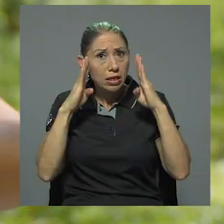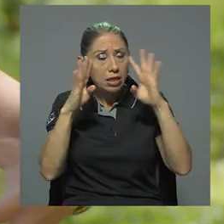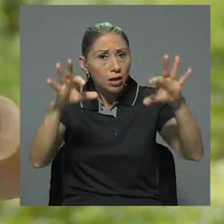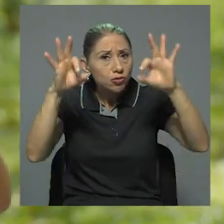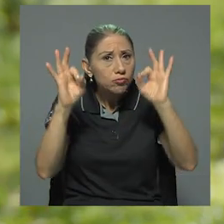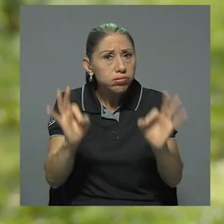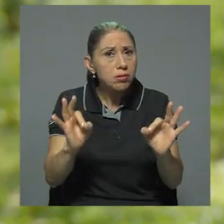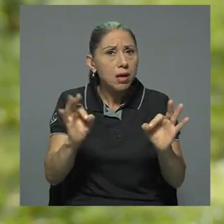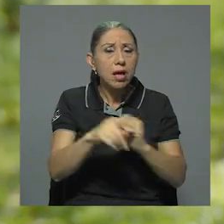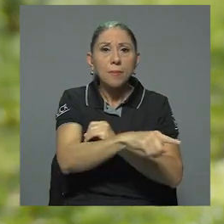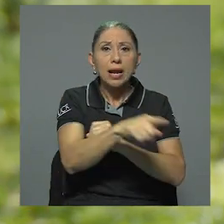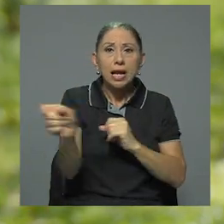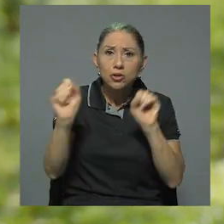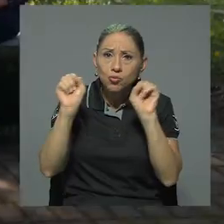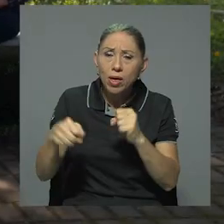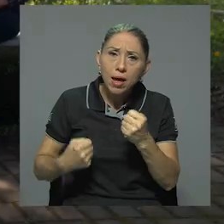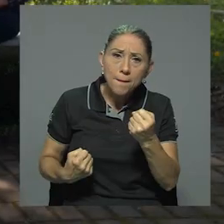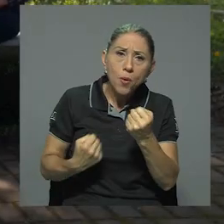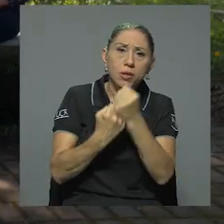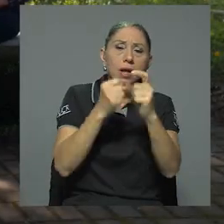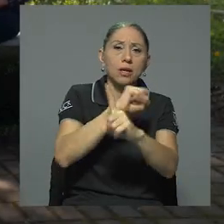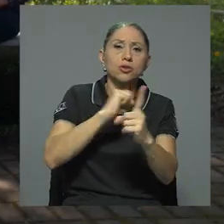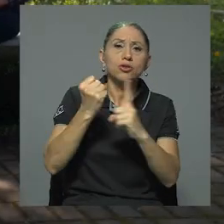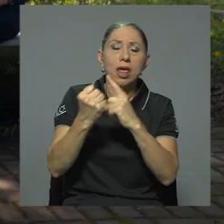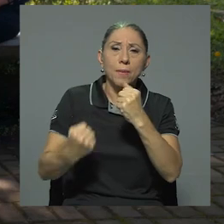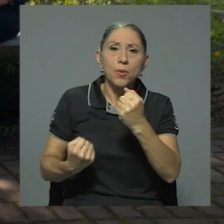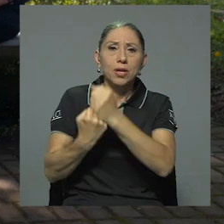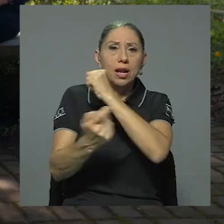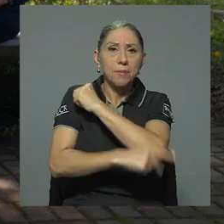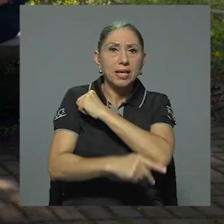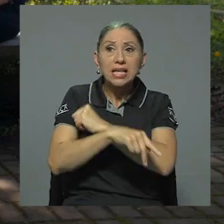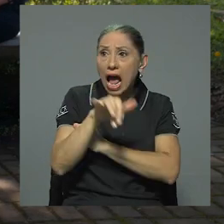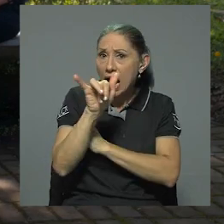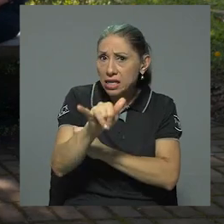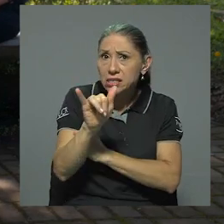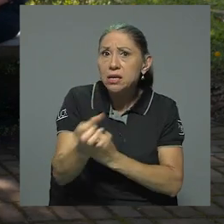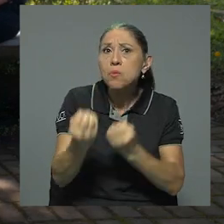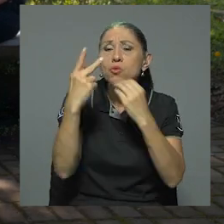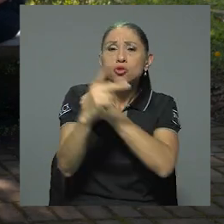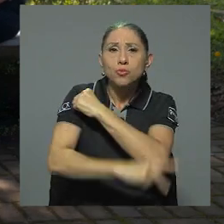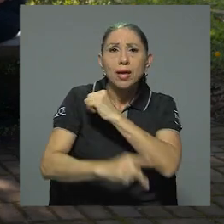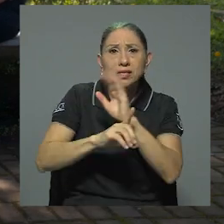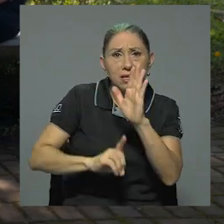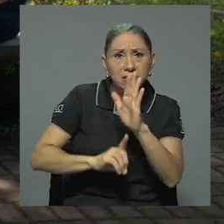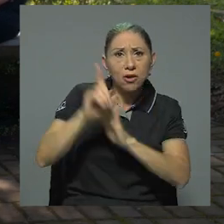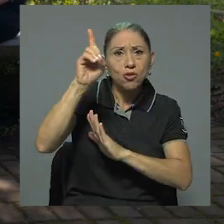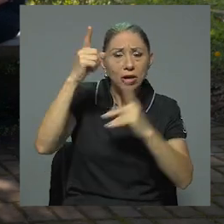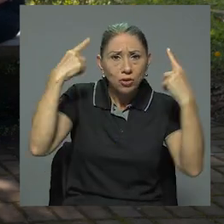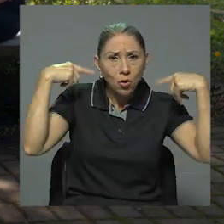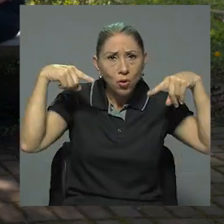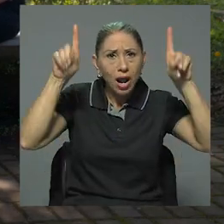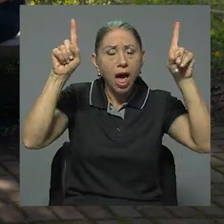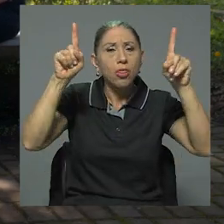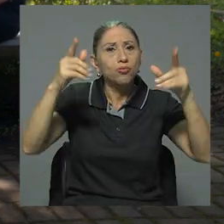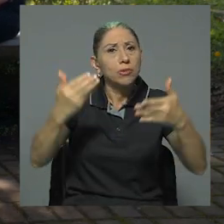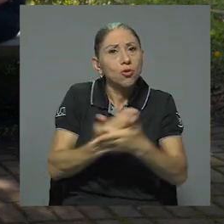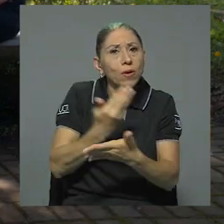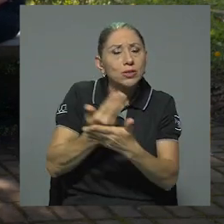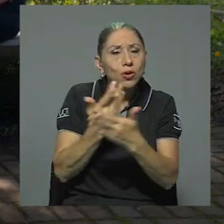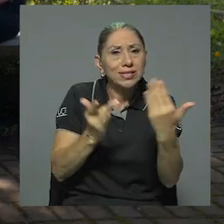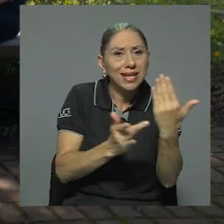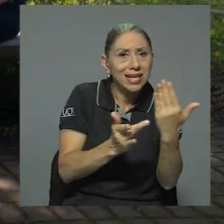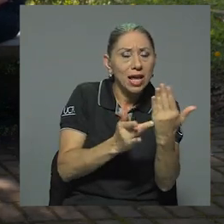sea un aporte para la sociedad y para el país, porque así es como muchos países desarrollados han logrado muchas innovaciones tecnológicas,